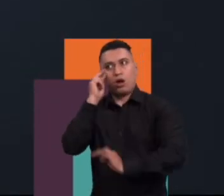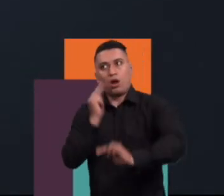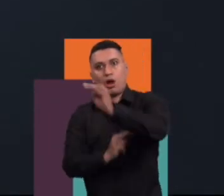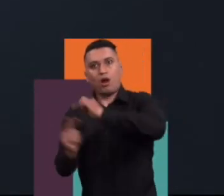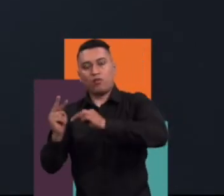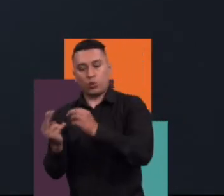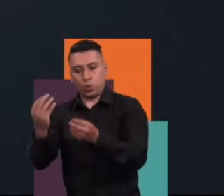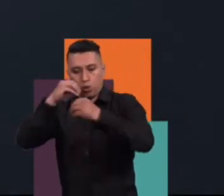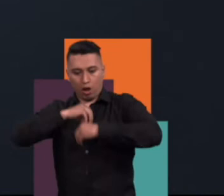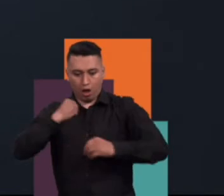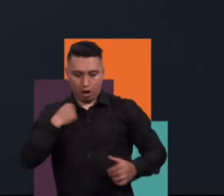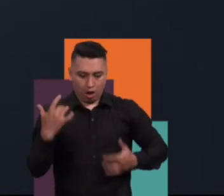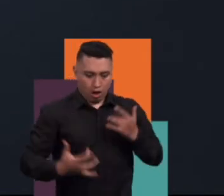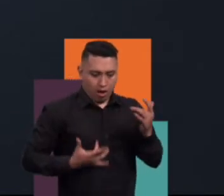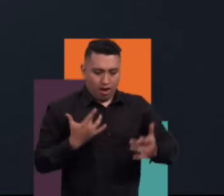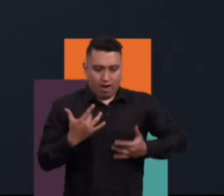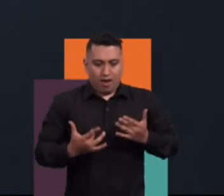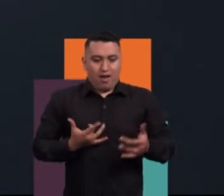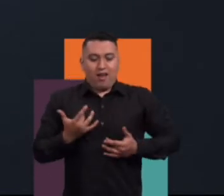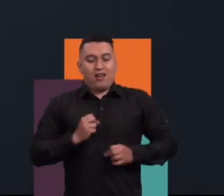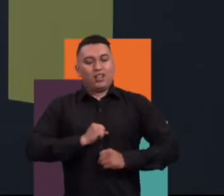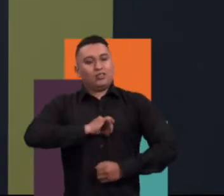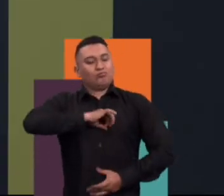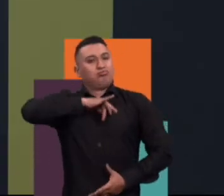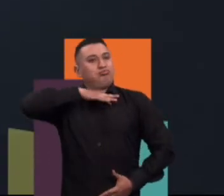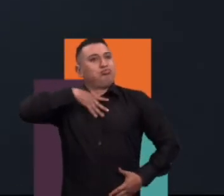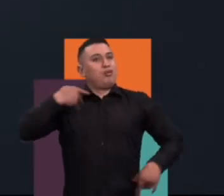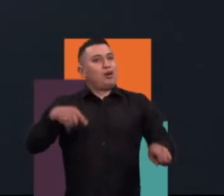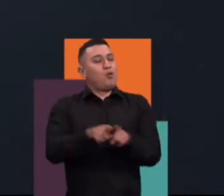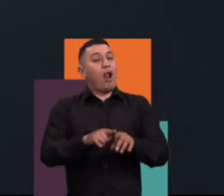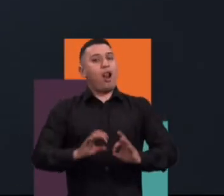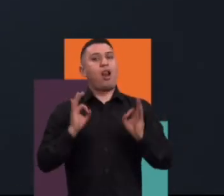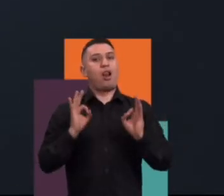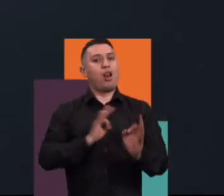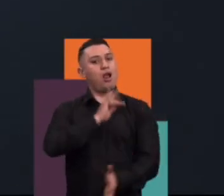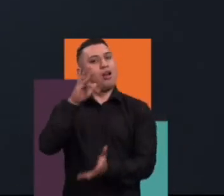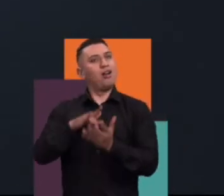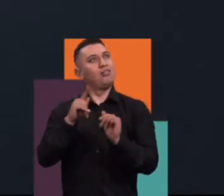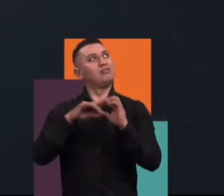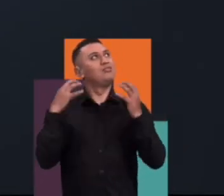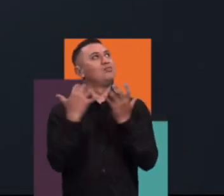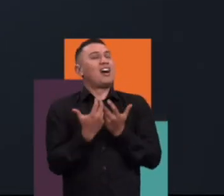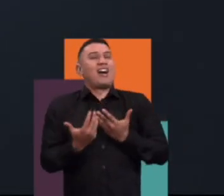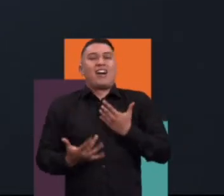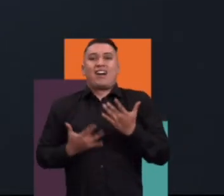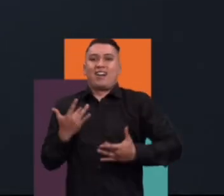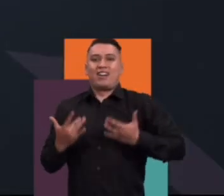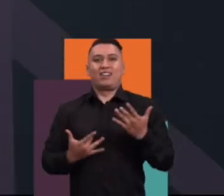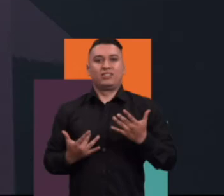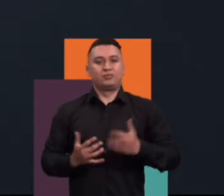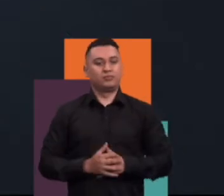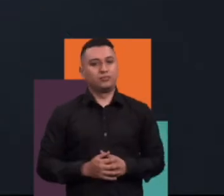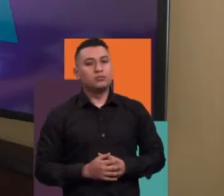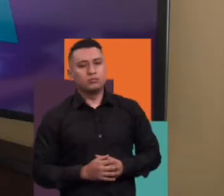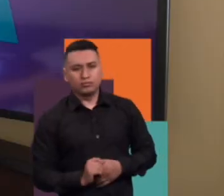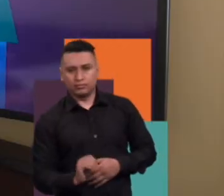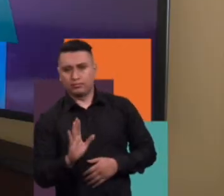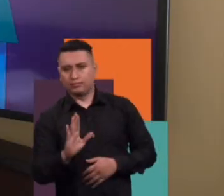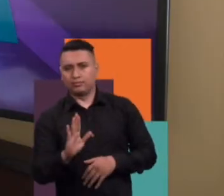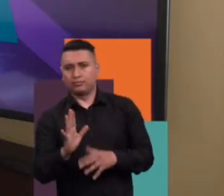como un espacio para la vivencia plena, digámoslo así, de cada uno de nosotros en el planeta.